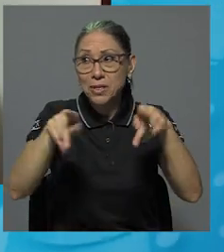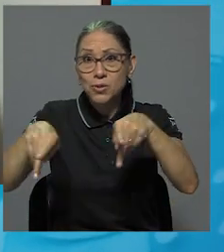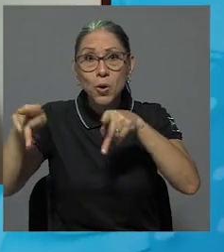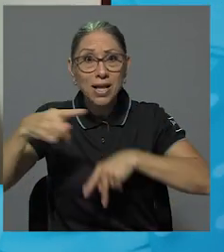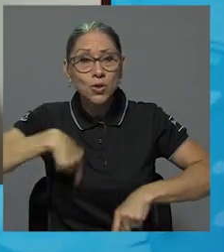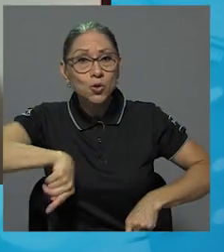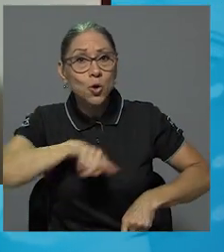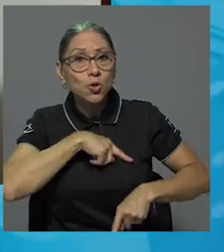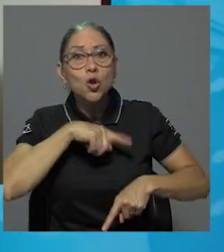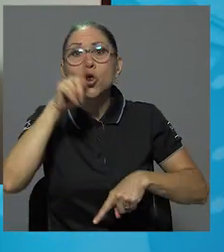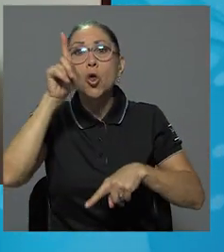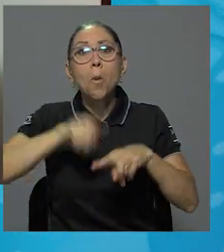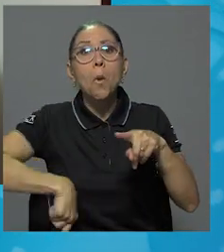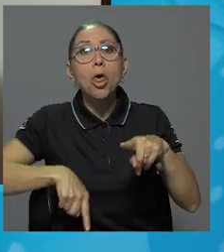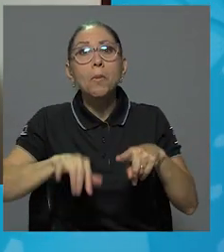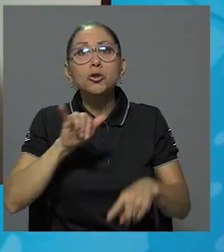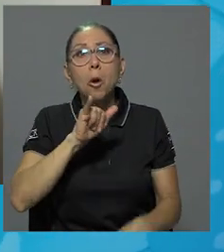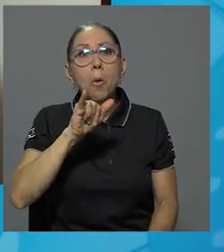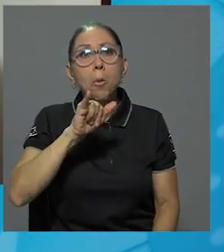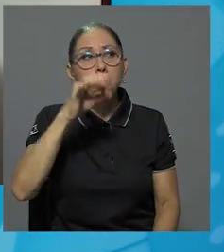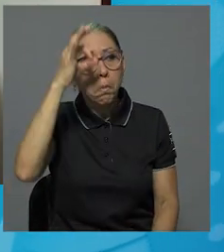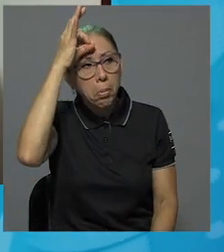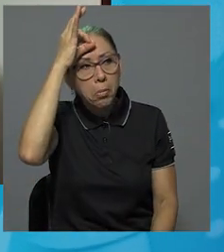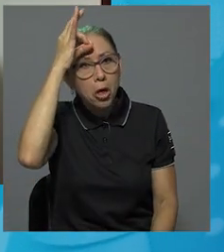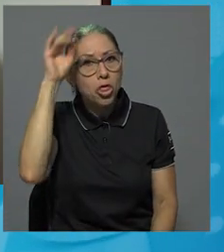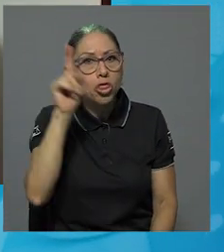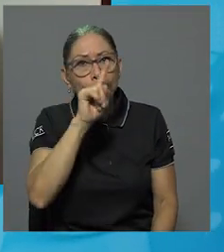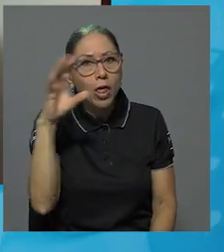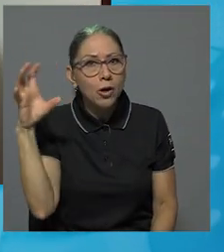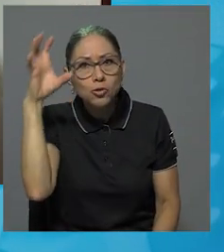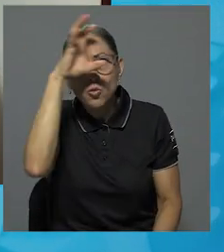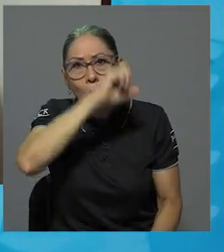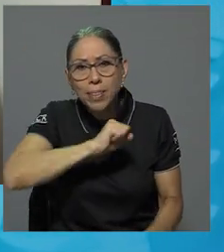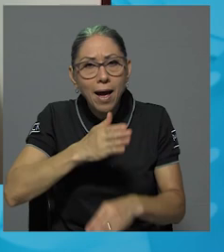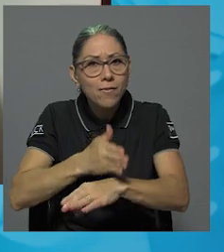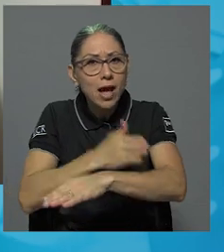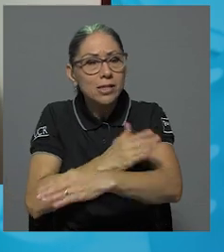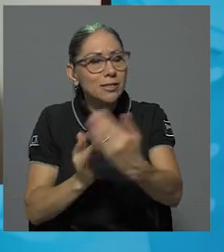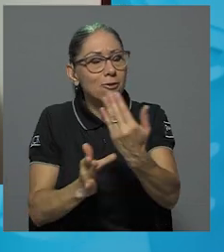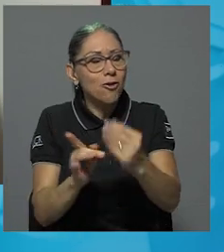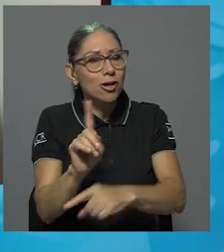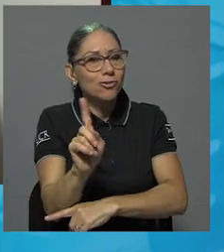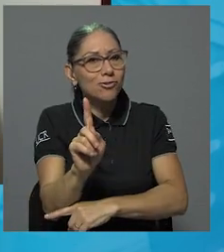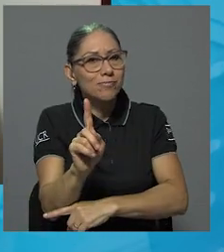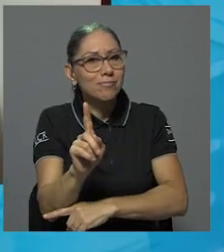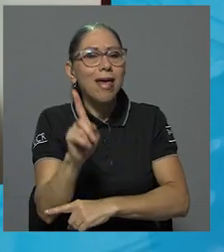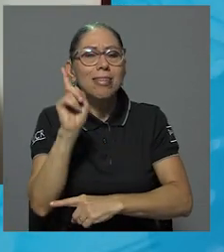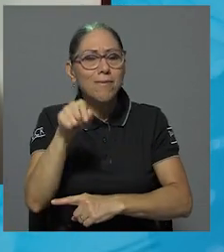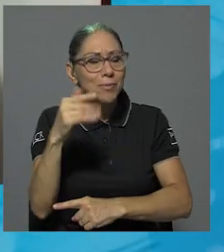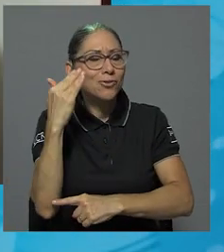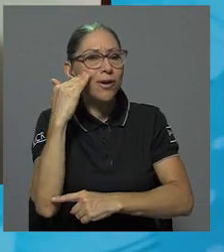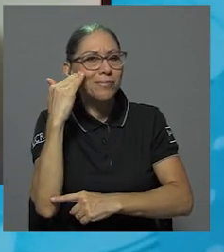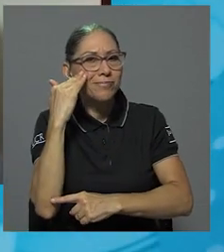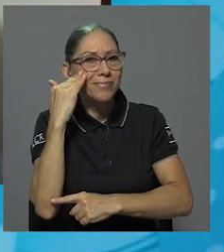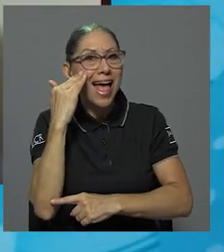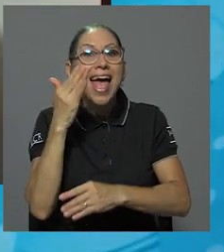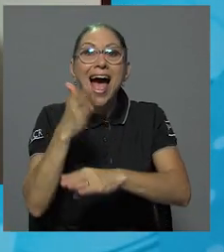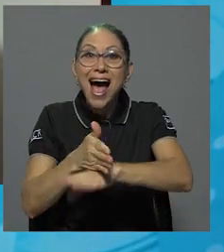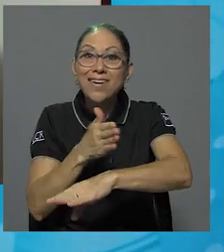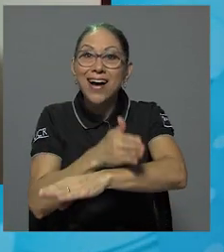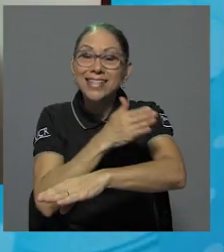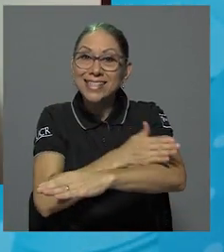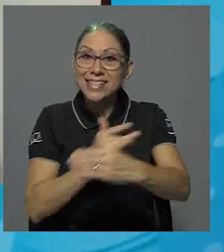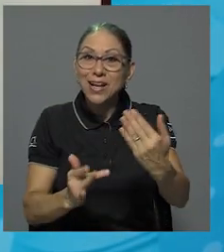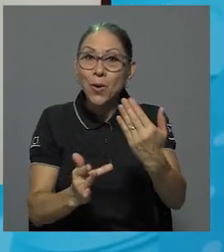quedarnos al margen de los avances tecnológicos, sobre todo en los avances tecnológicos en la